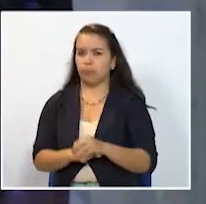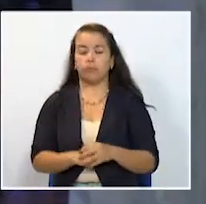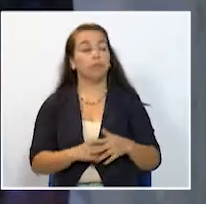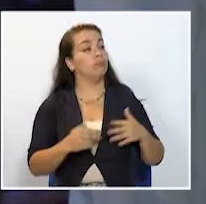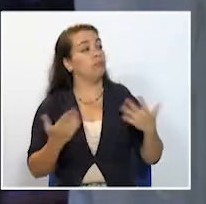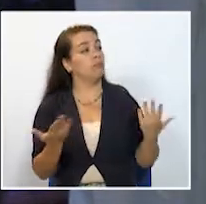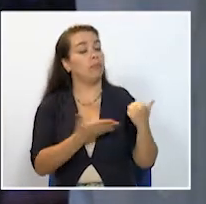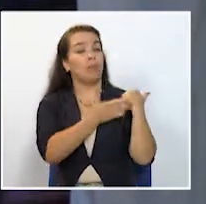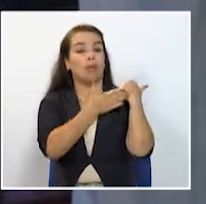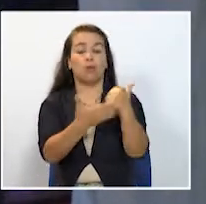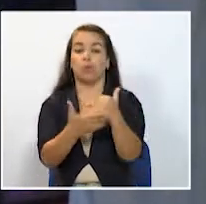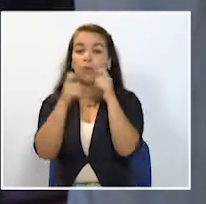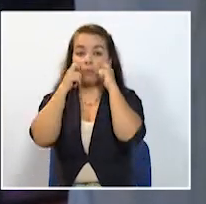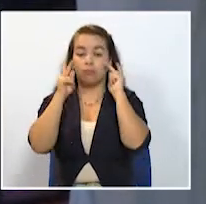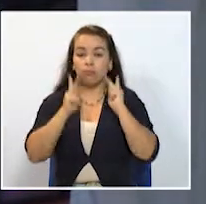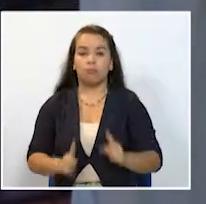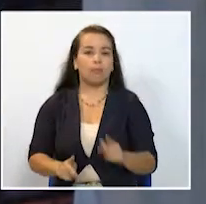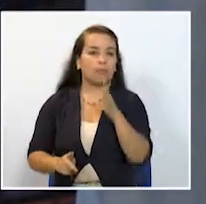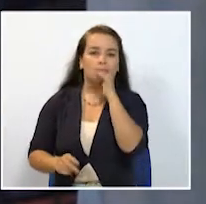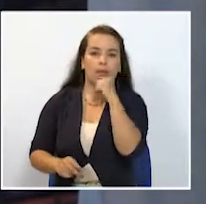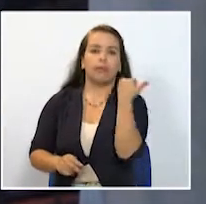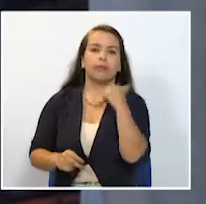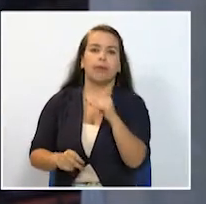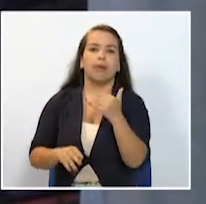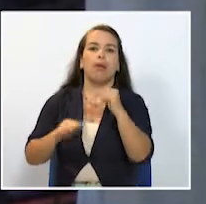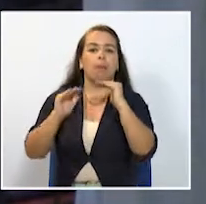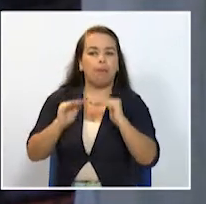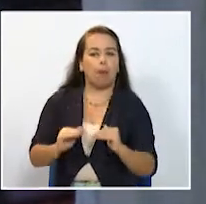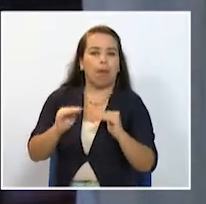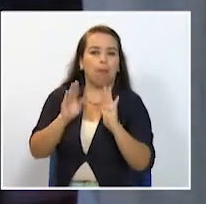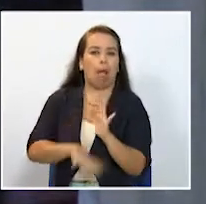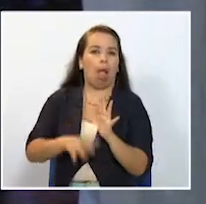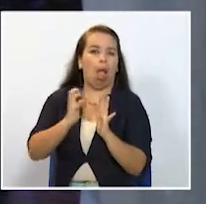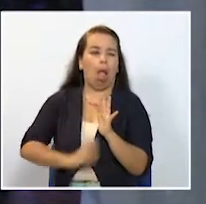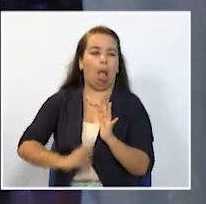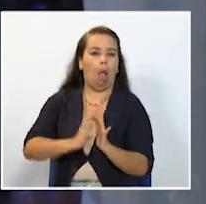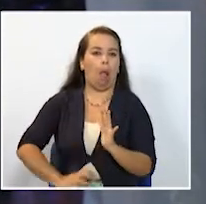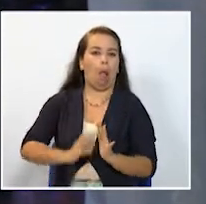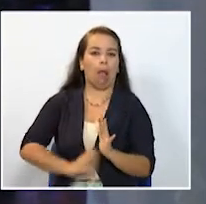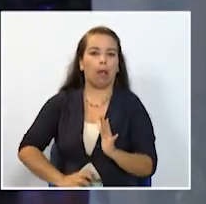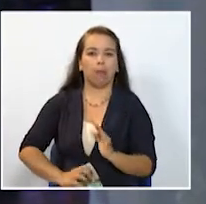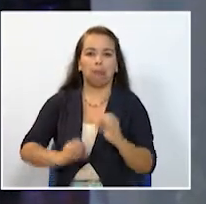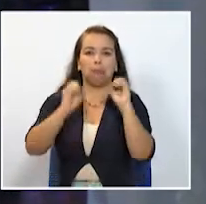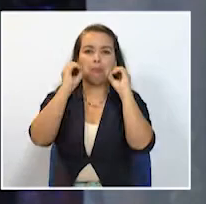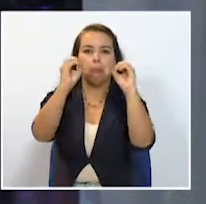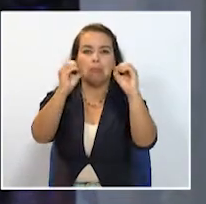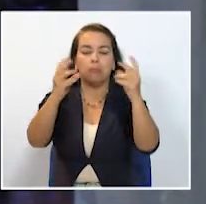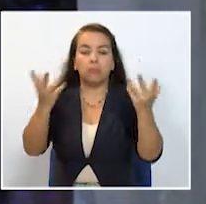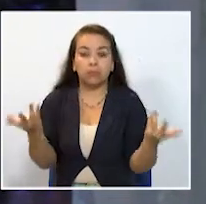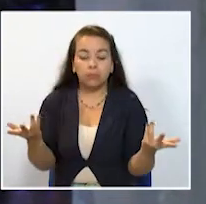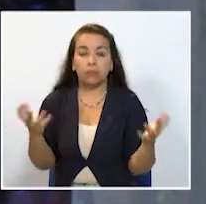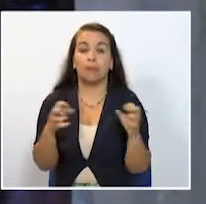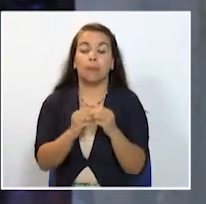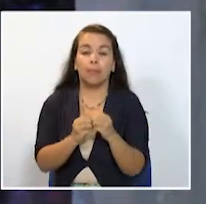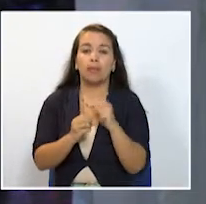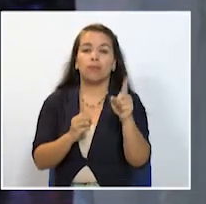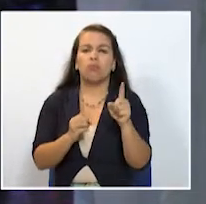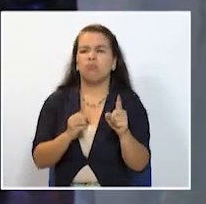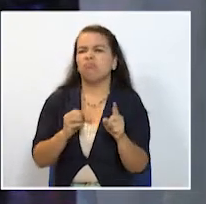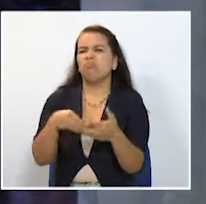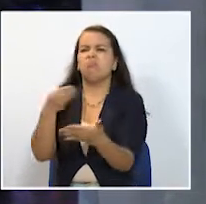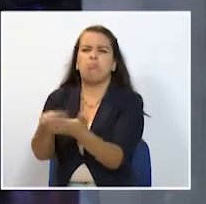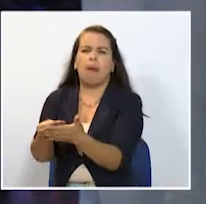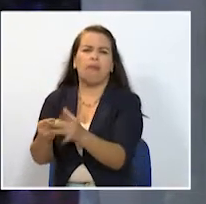humanitarias porque ya la fueron rebajando, la fueron rebajando hasta que no queda en nada. Solamente las indemnizaciones